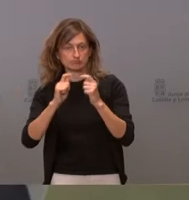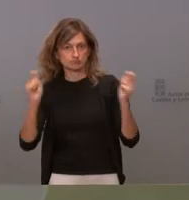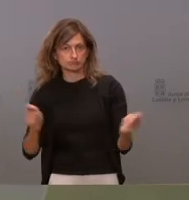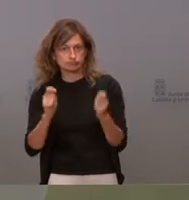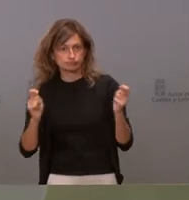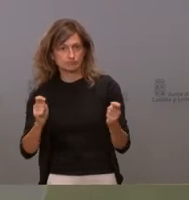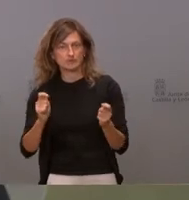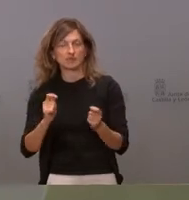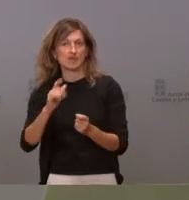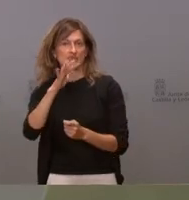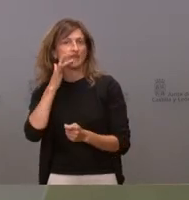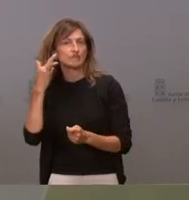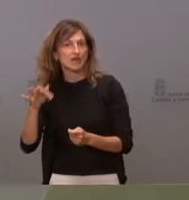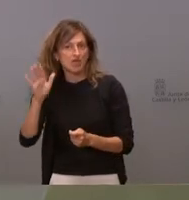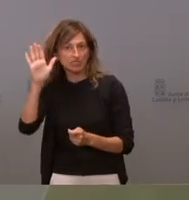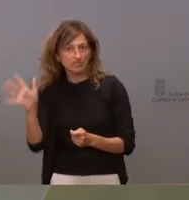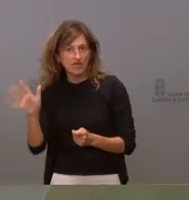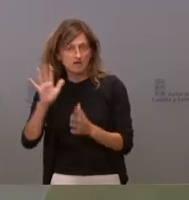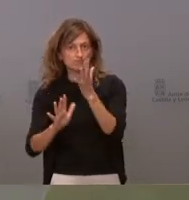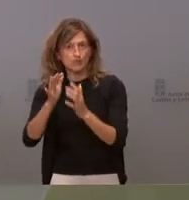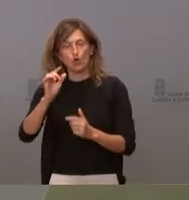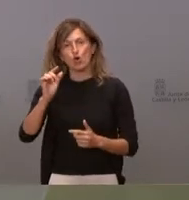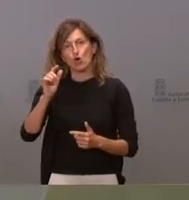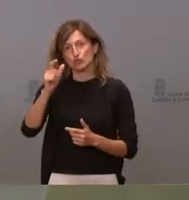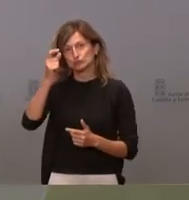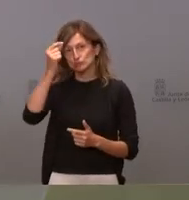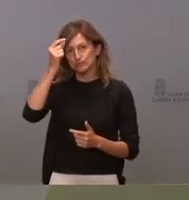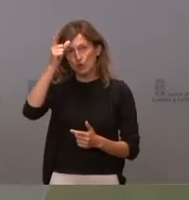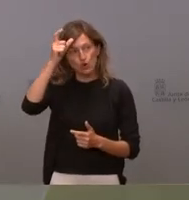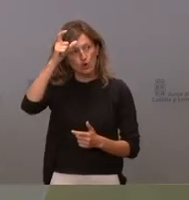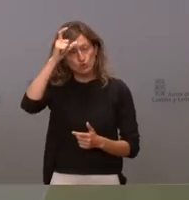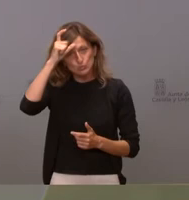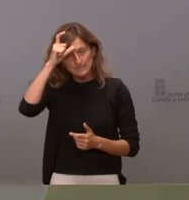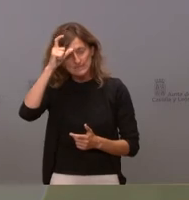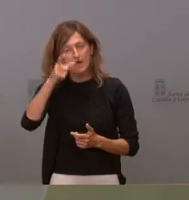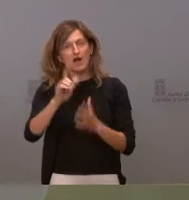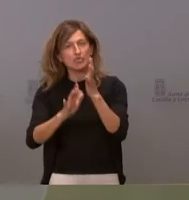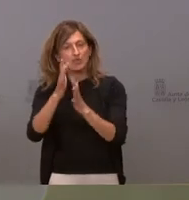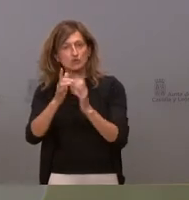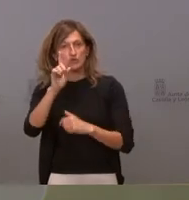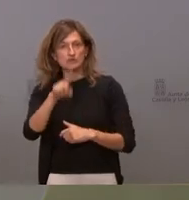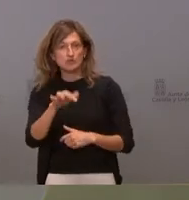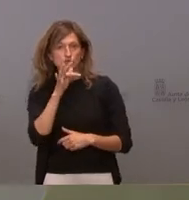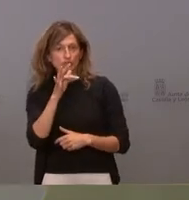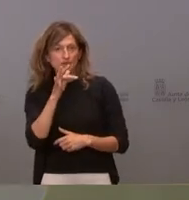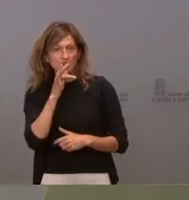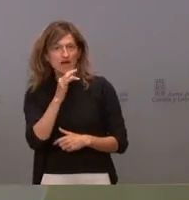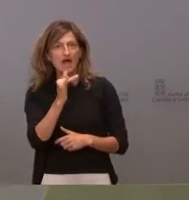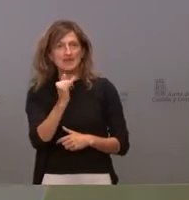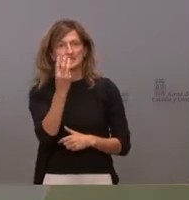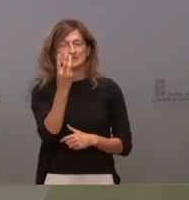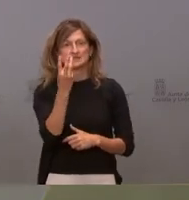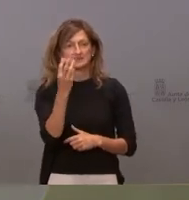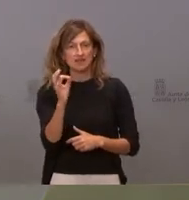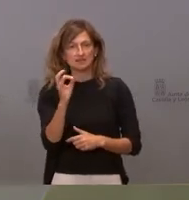costa azul francesa, los incendios en Turquía, en otros países, todavía haya quien, en ese momento, prenda de forma